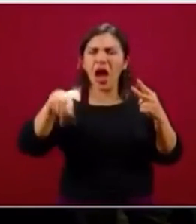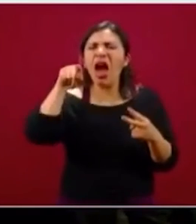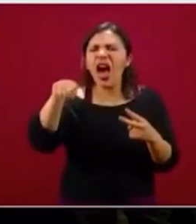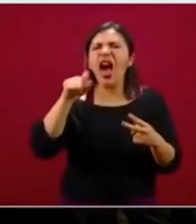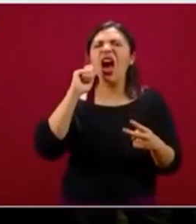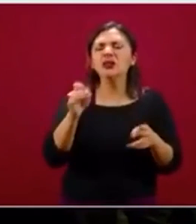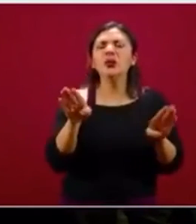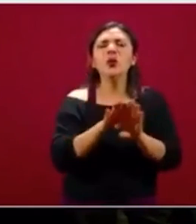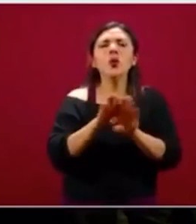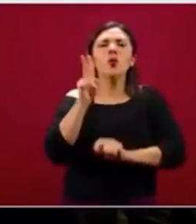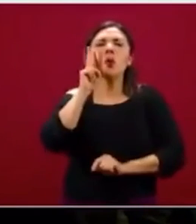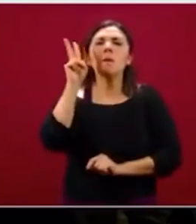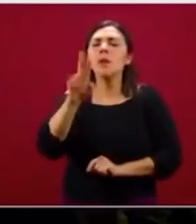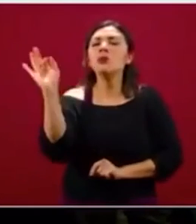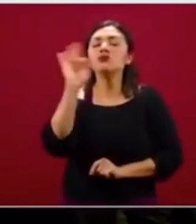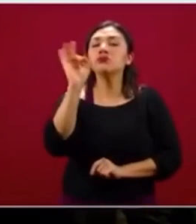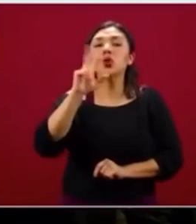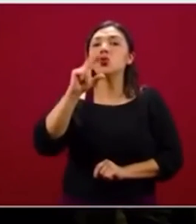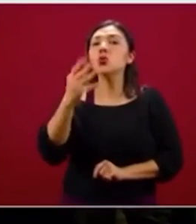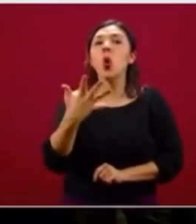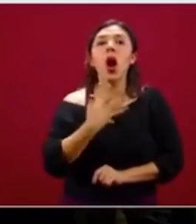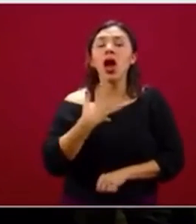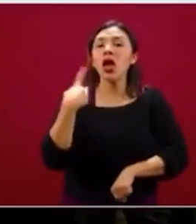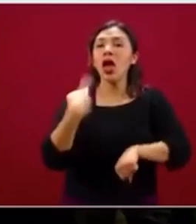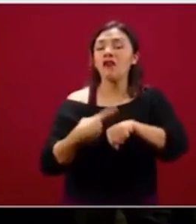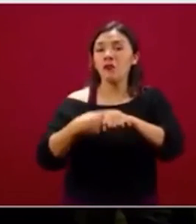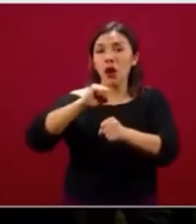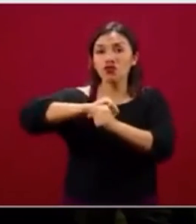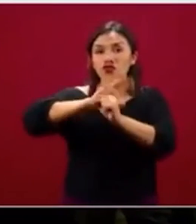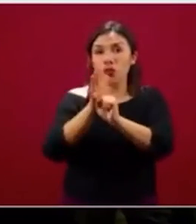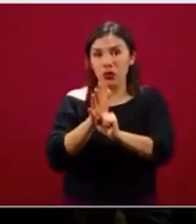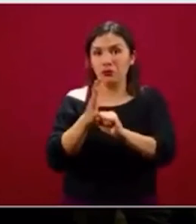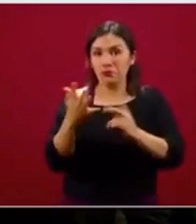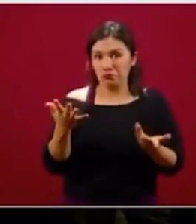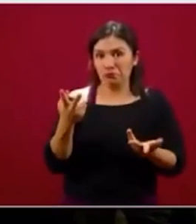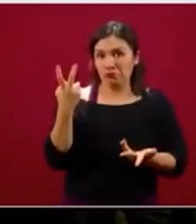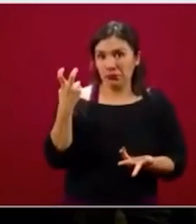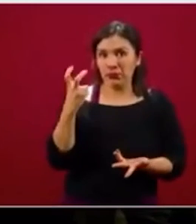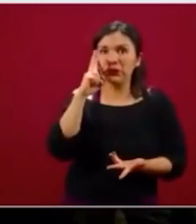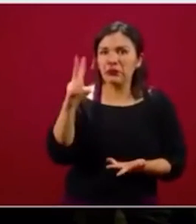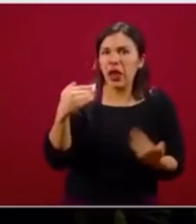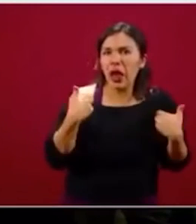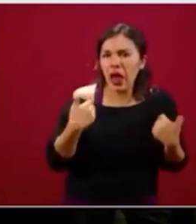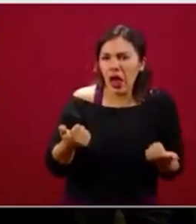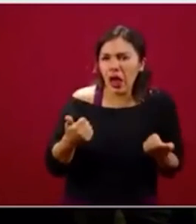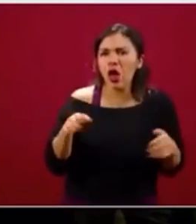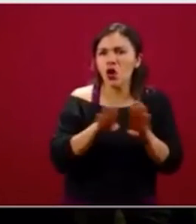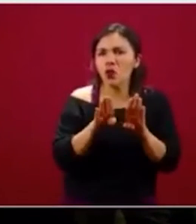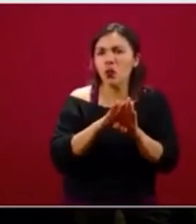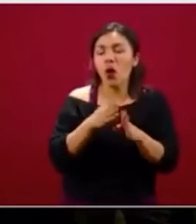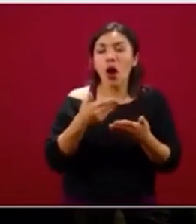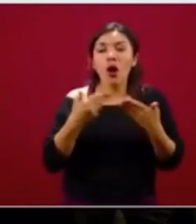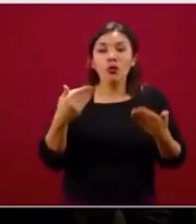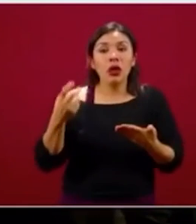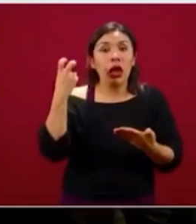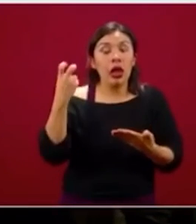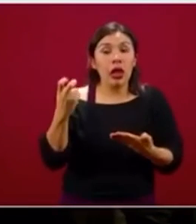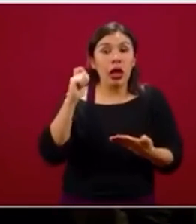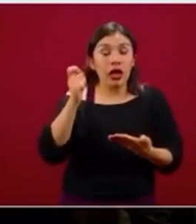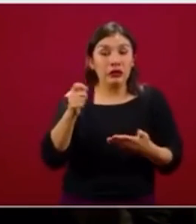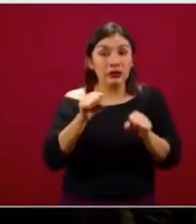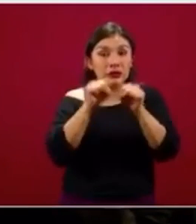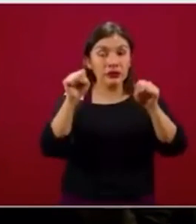veríamos si no hubiera epidemia de COVID. Entonces, se ve claramente cómo este sistema es muy